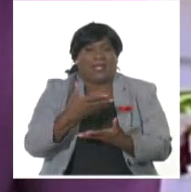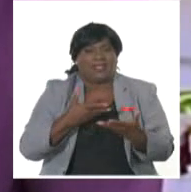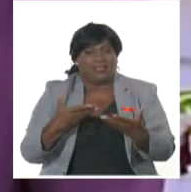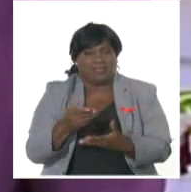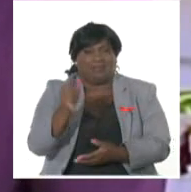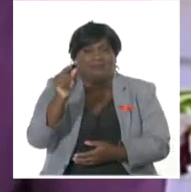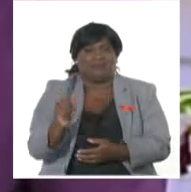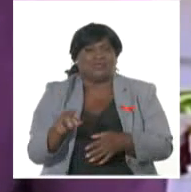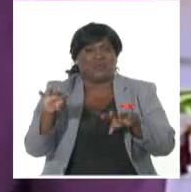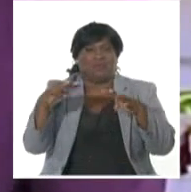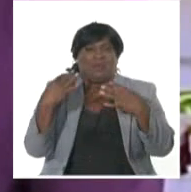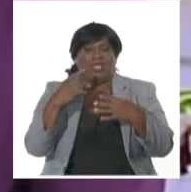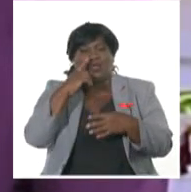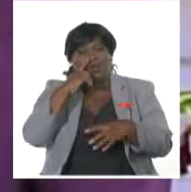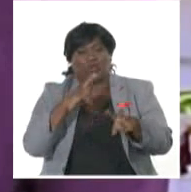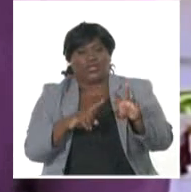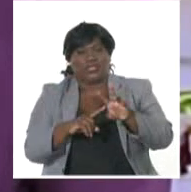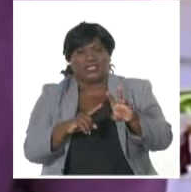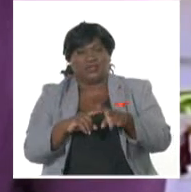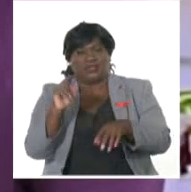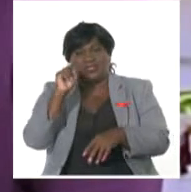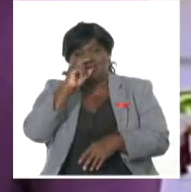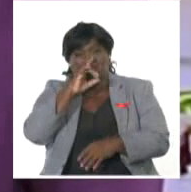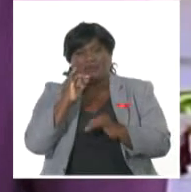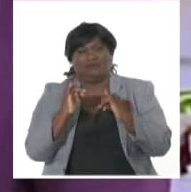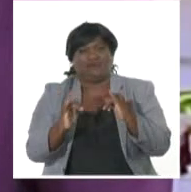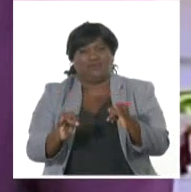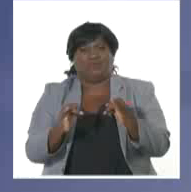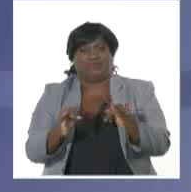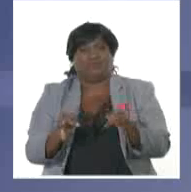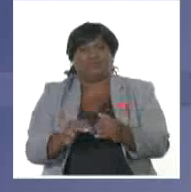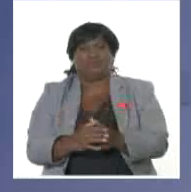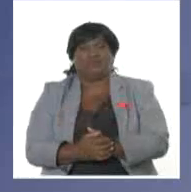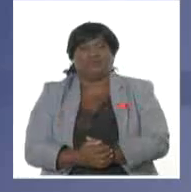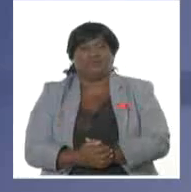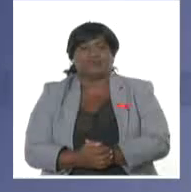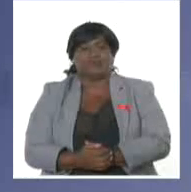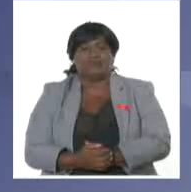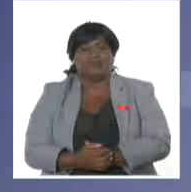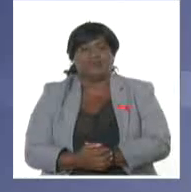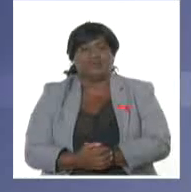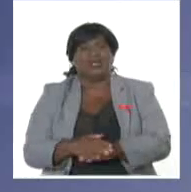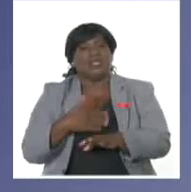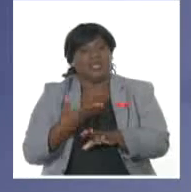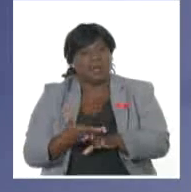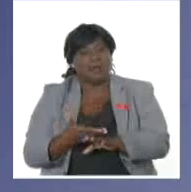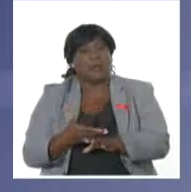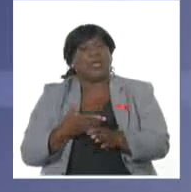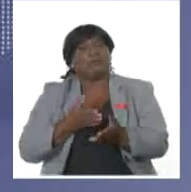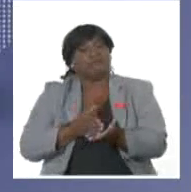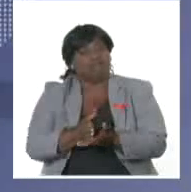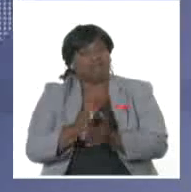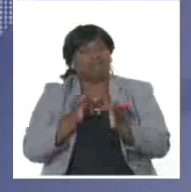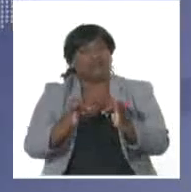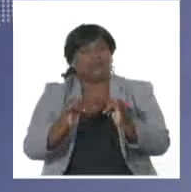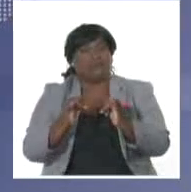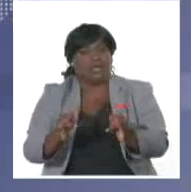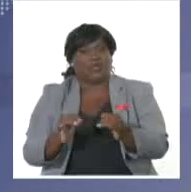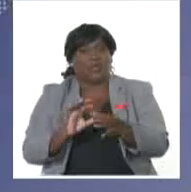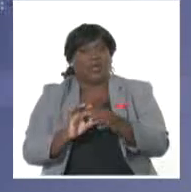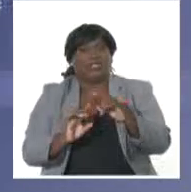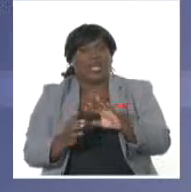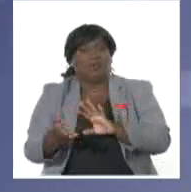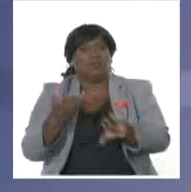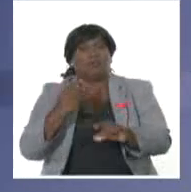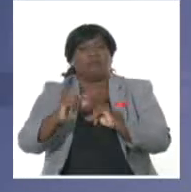de nuestro país. Es todo por el momento, reitero, en otros espacios volveremos con más de Guantánamo que se recupera poco a poco tras el paso